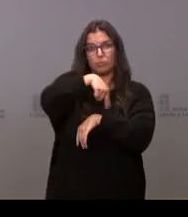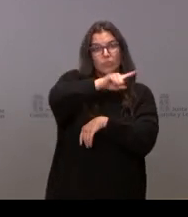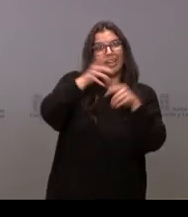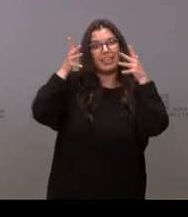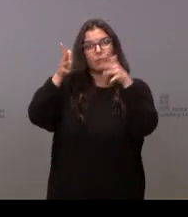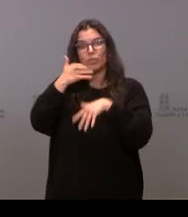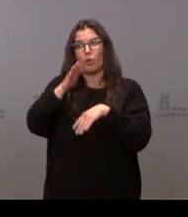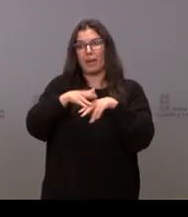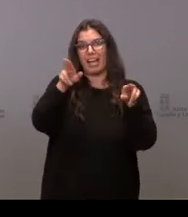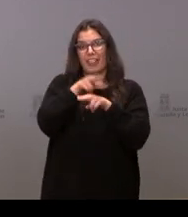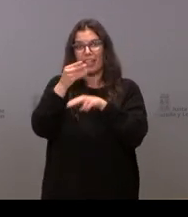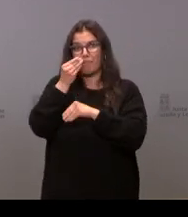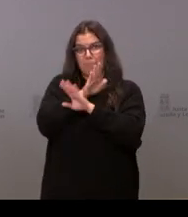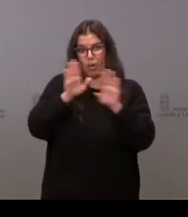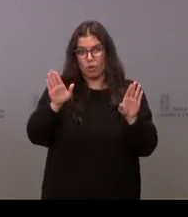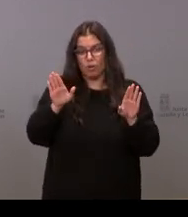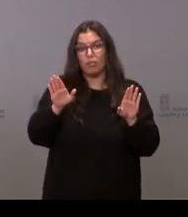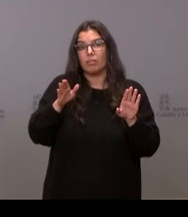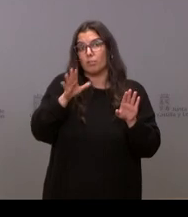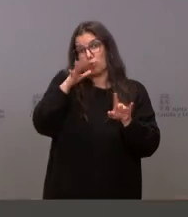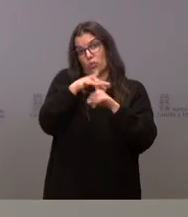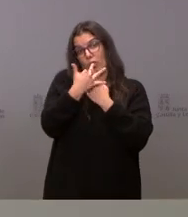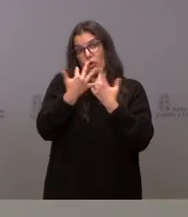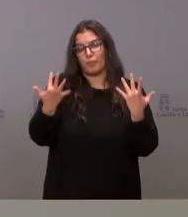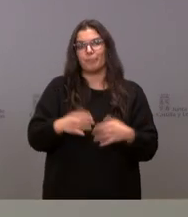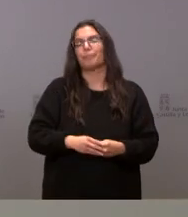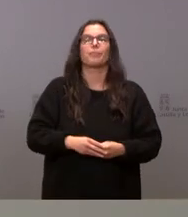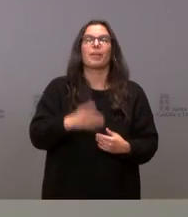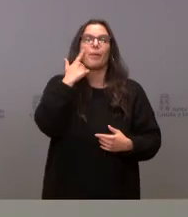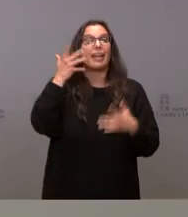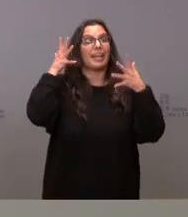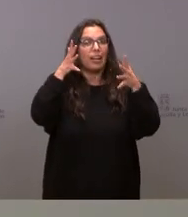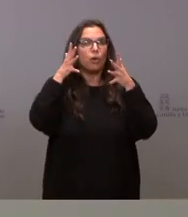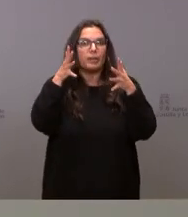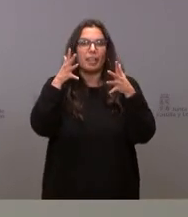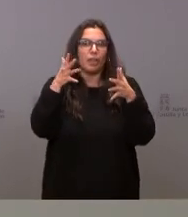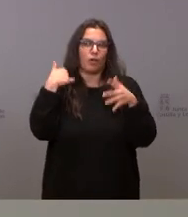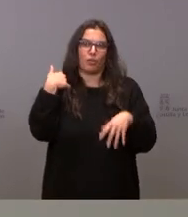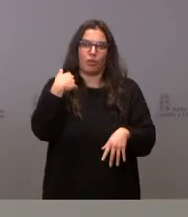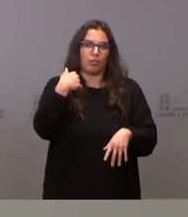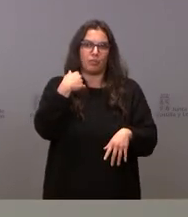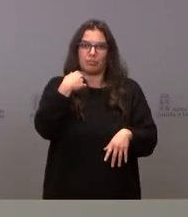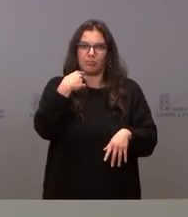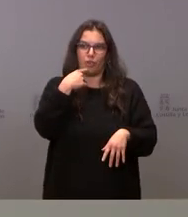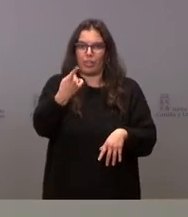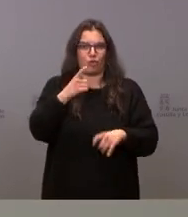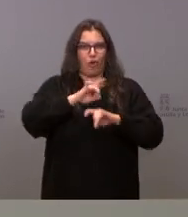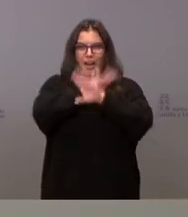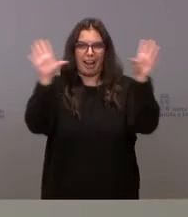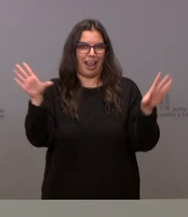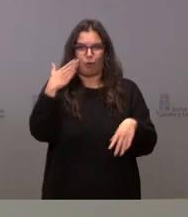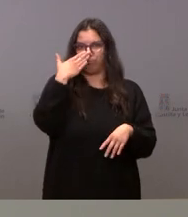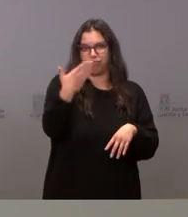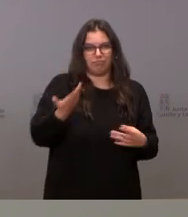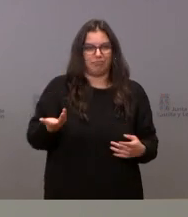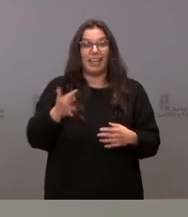cancelando dada la situación epidemiológica. Bueno, la recomendación yo creo que le he hecho alto y claro. Es decir, y además,